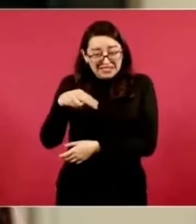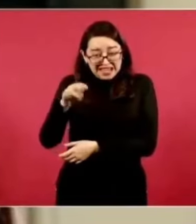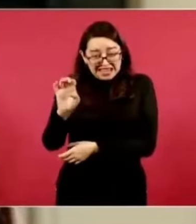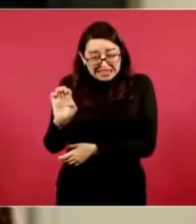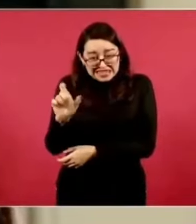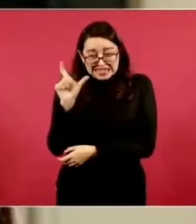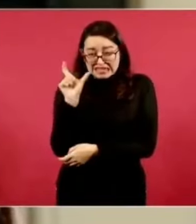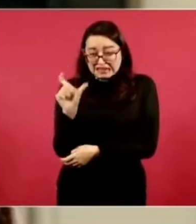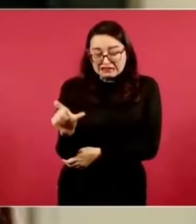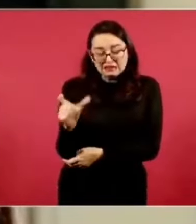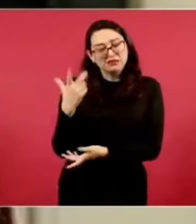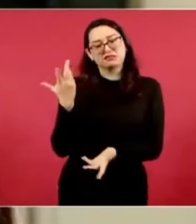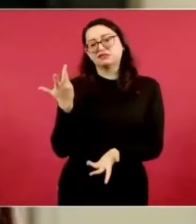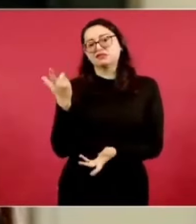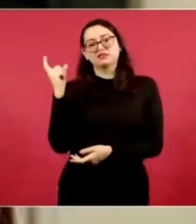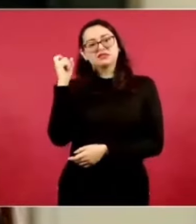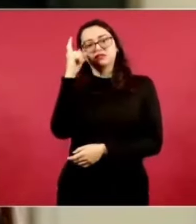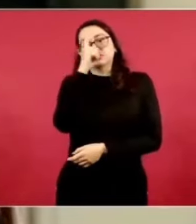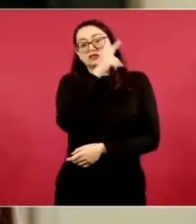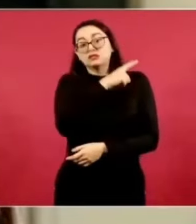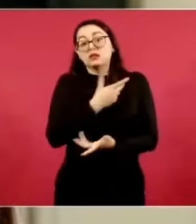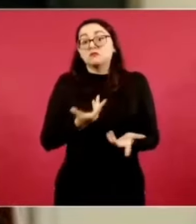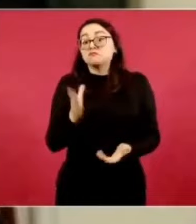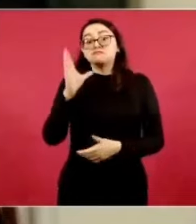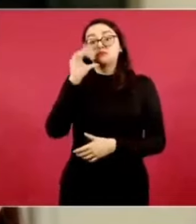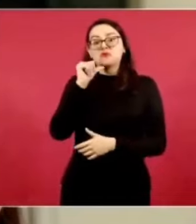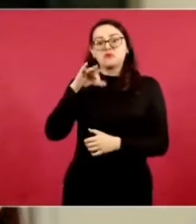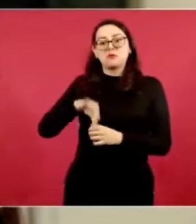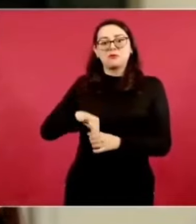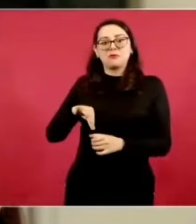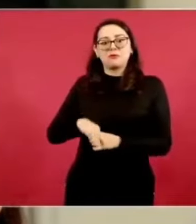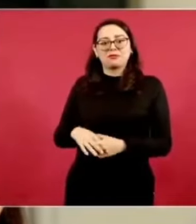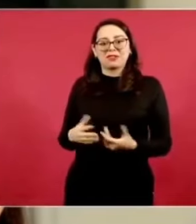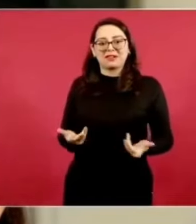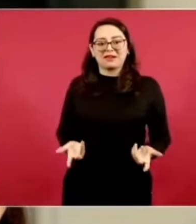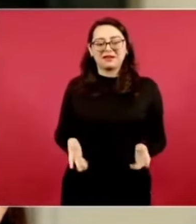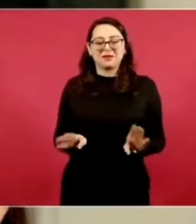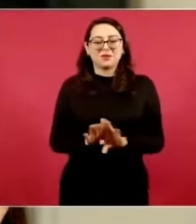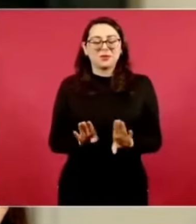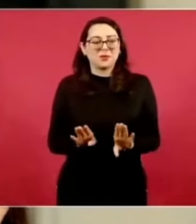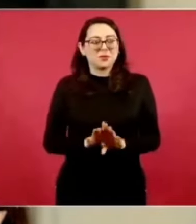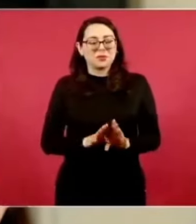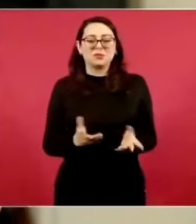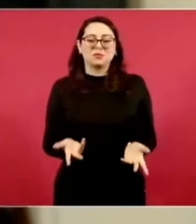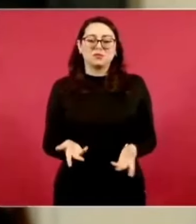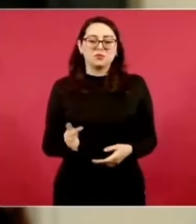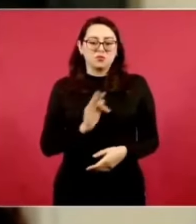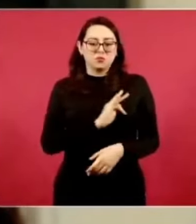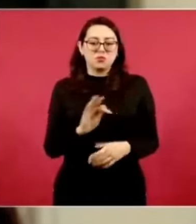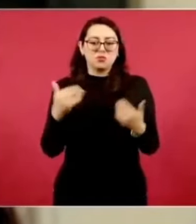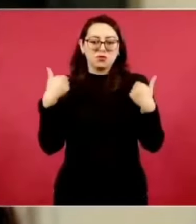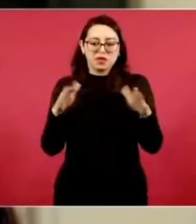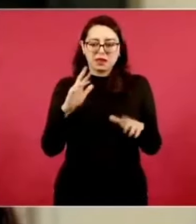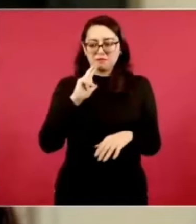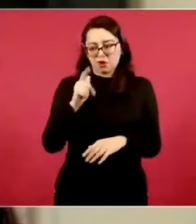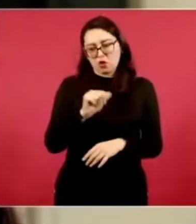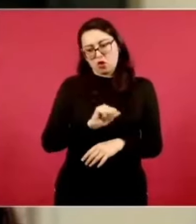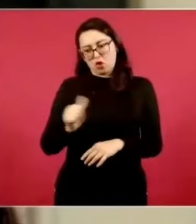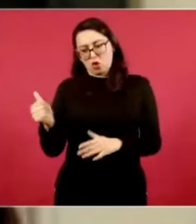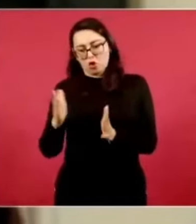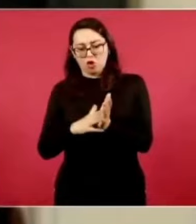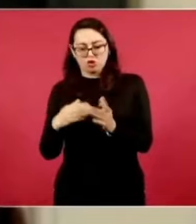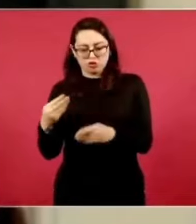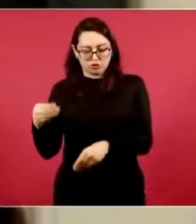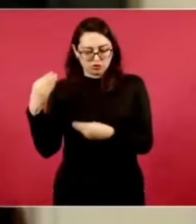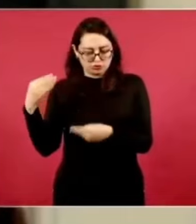dificulta tener el INE y no tienen esta posibilidad de ejercer su voto. La situación, le vuelvo a repetir, en Oaxaca ha funcionado mucho